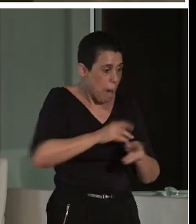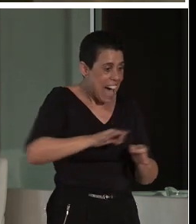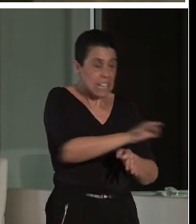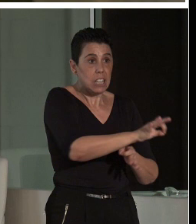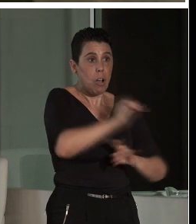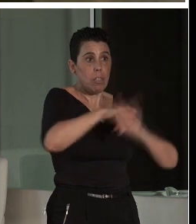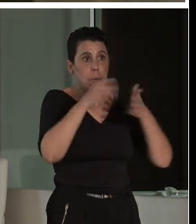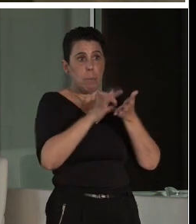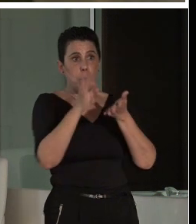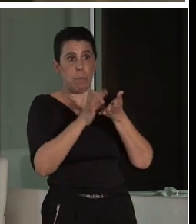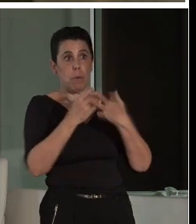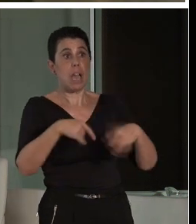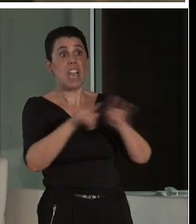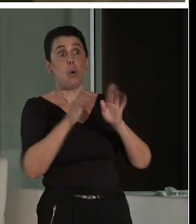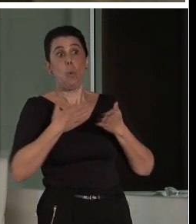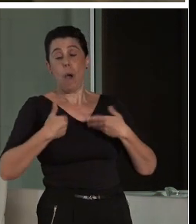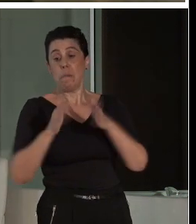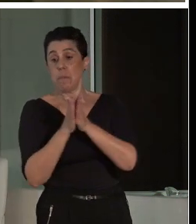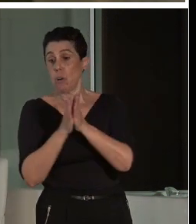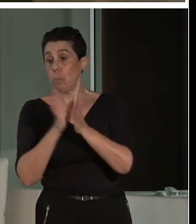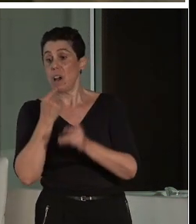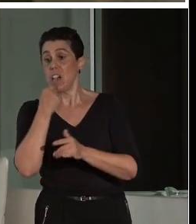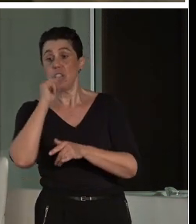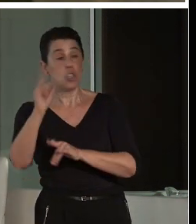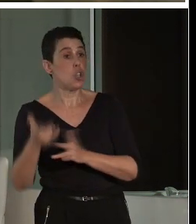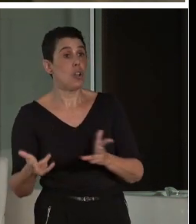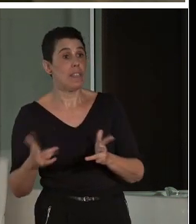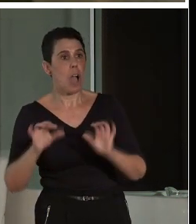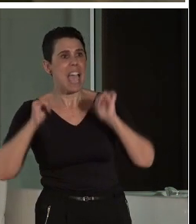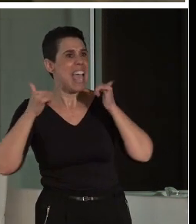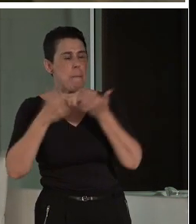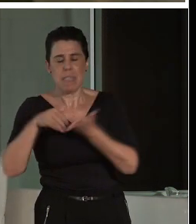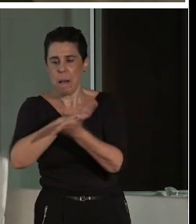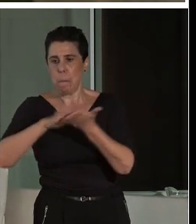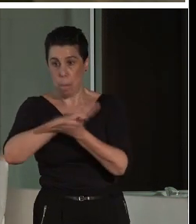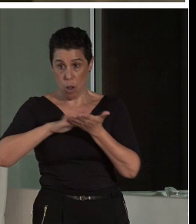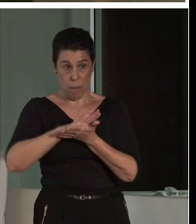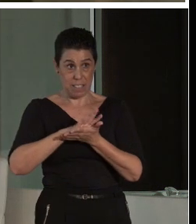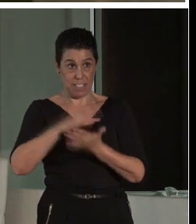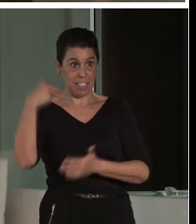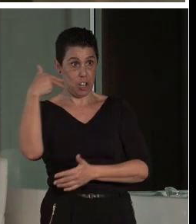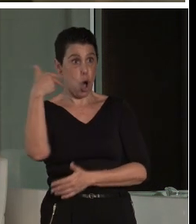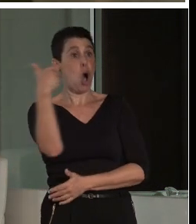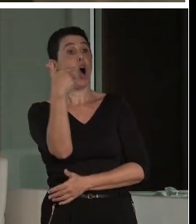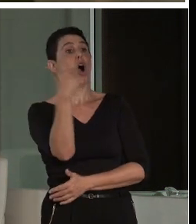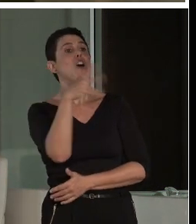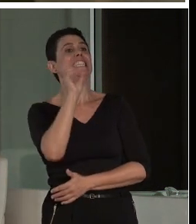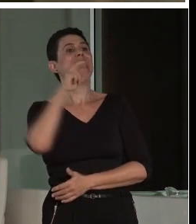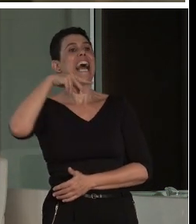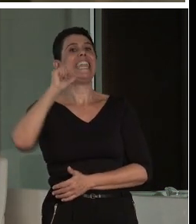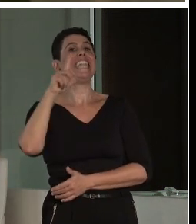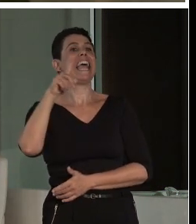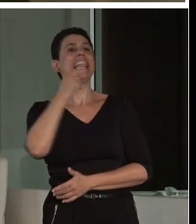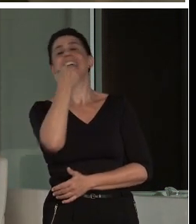Estáis cosiendo un traje. Y Chanel decía que menos es más. Por lo tanto, claro, los arqueólogos al principio echaban peste.